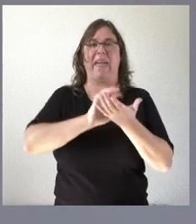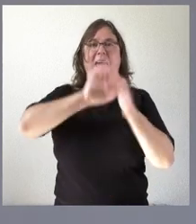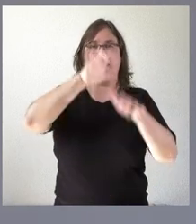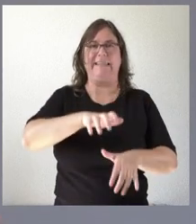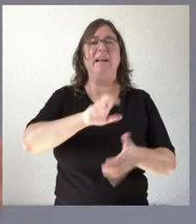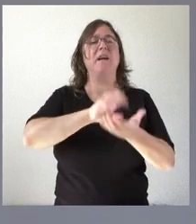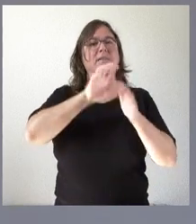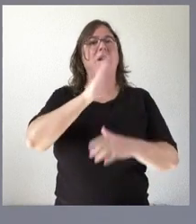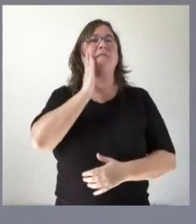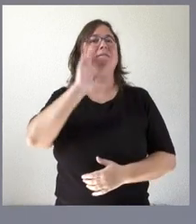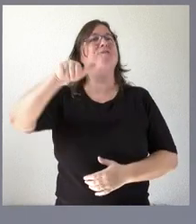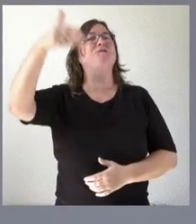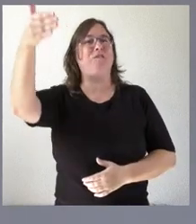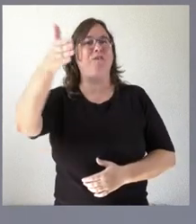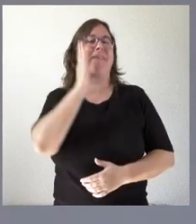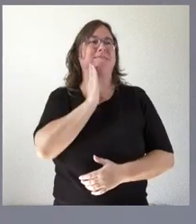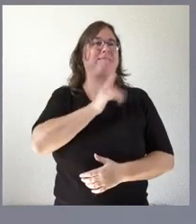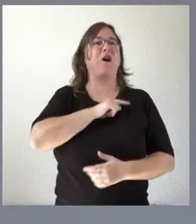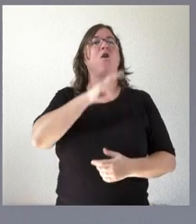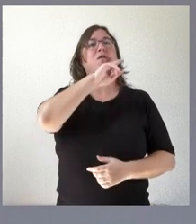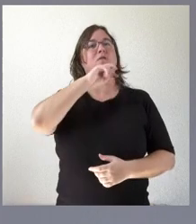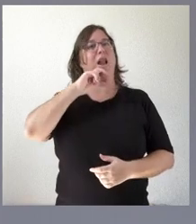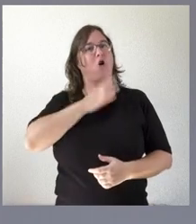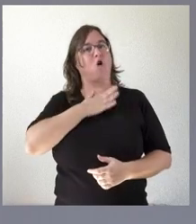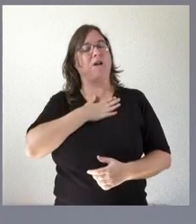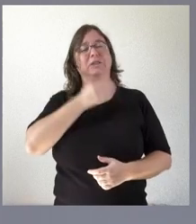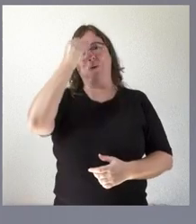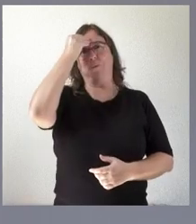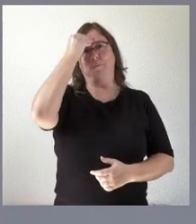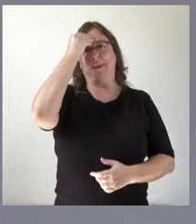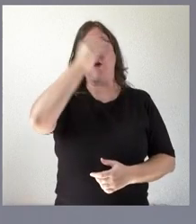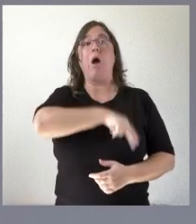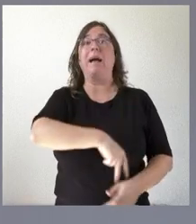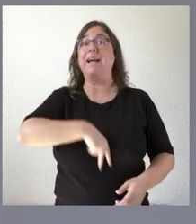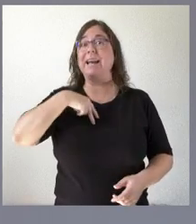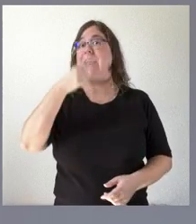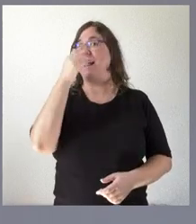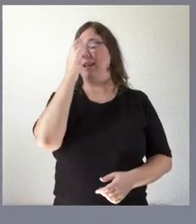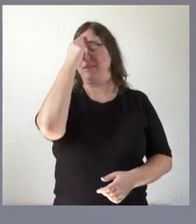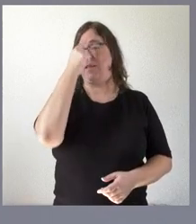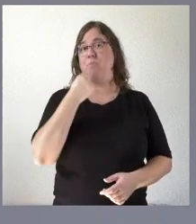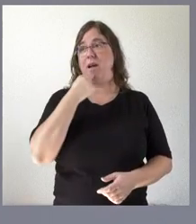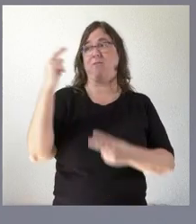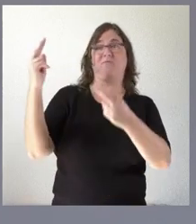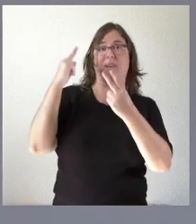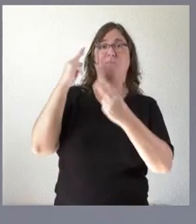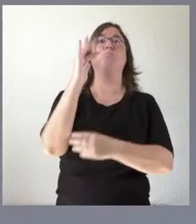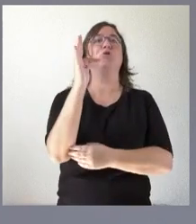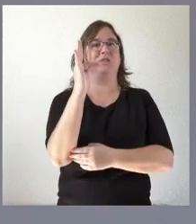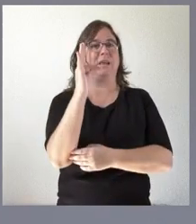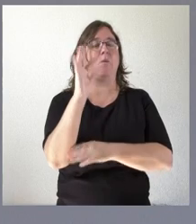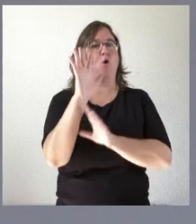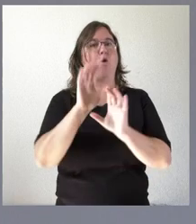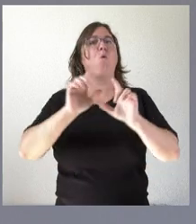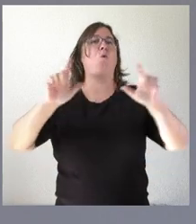León es apreciada fuera de nuestra comunidad por muchos valores y por tanto yo creo que en general la imagen que transmitimos fuera es positiva es una comunidad